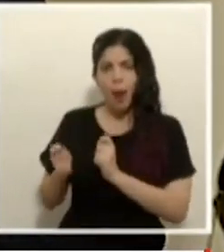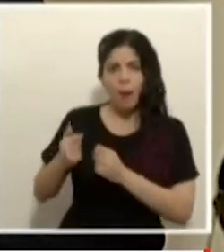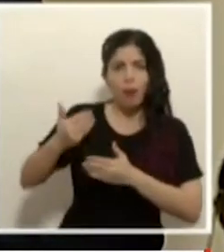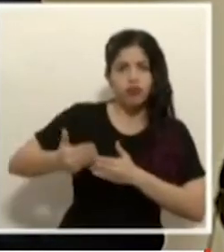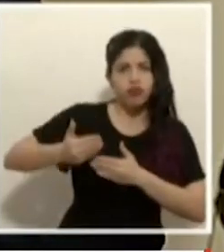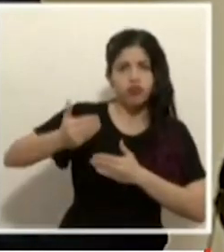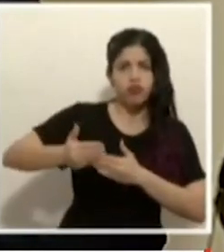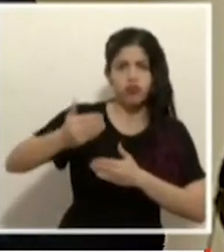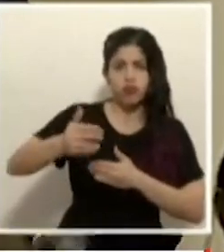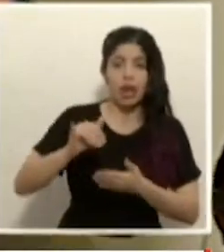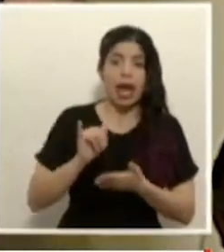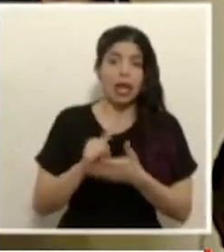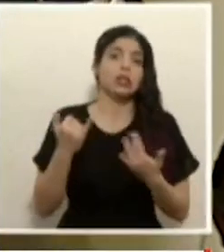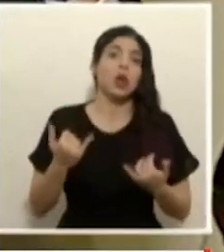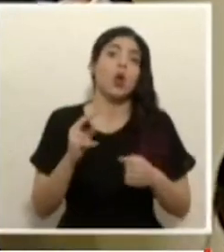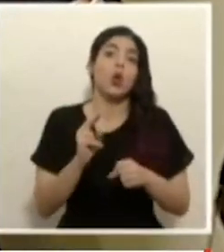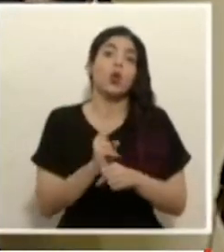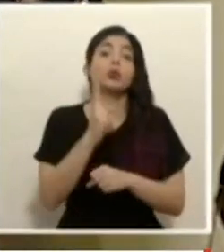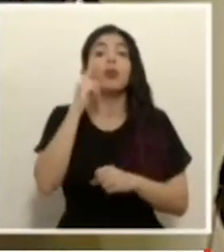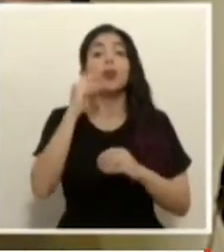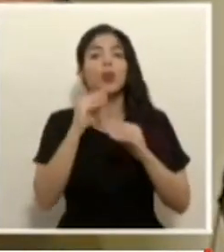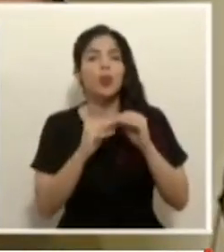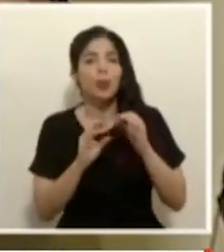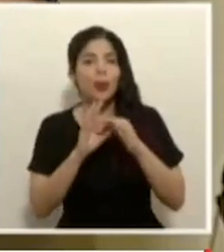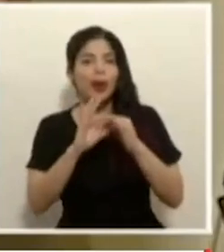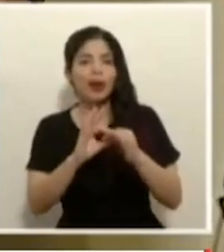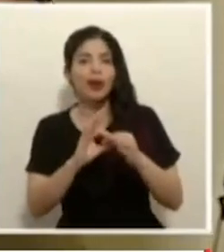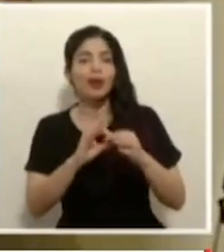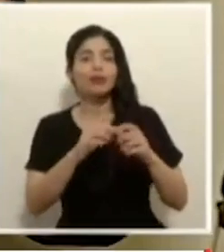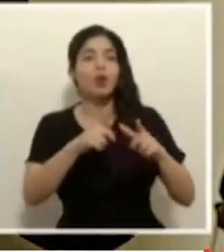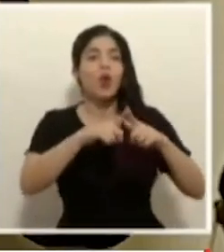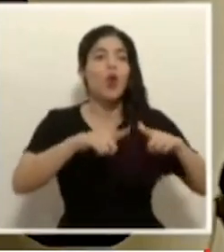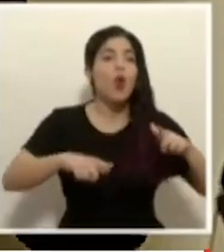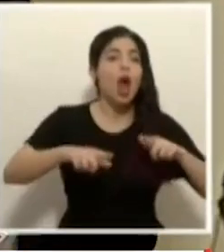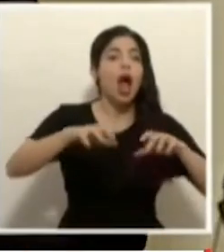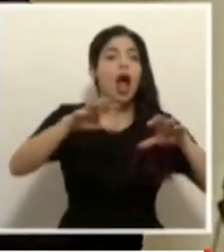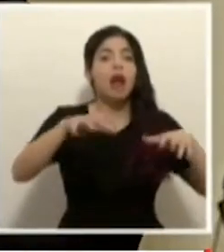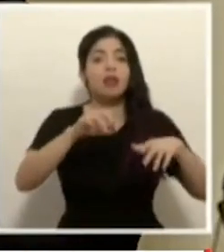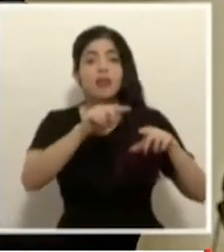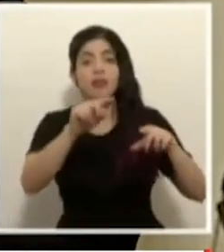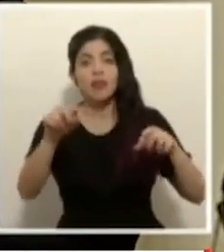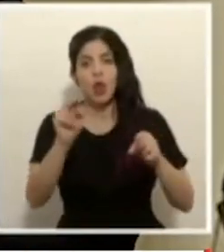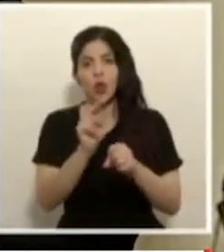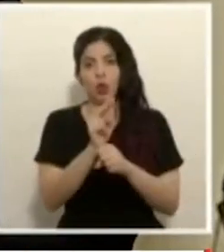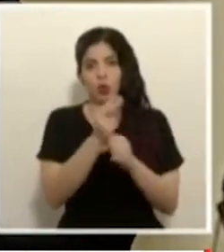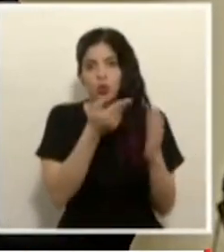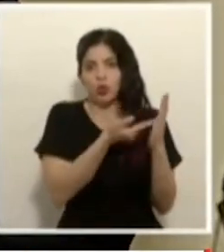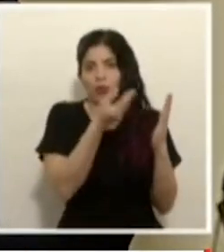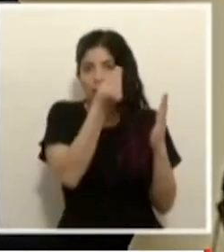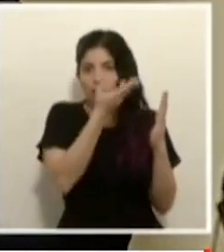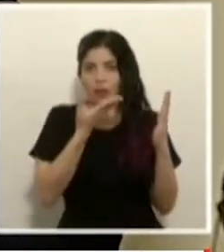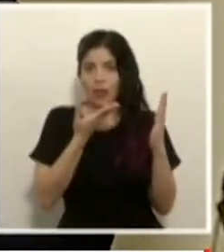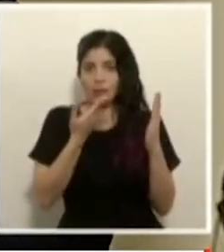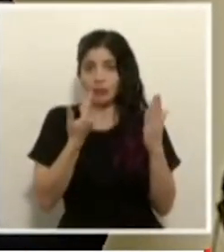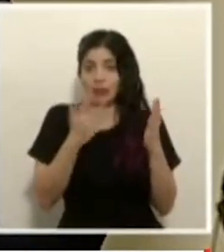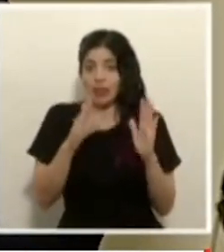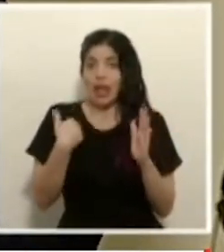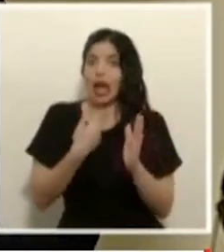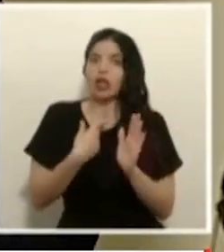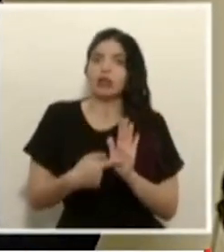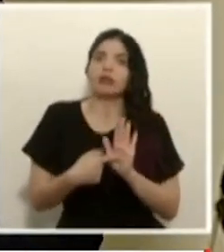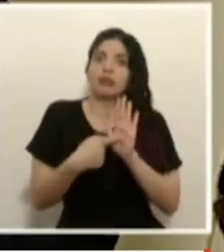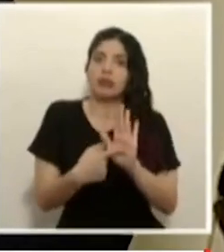y eso es lo que se usa por lo menos en lo que tiene que ver con locales y tipos de actividades lo que se ha planteado y que también está